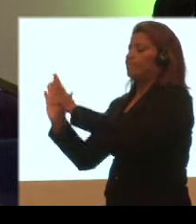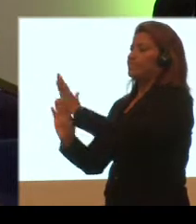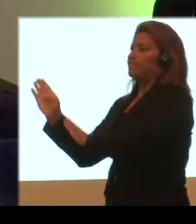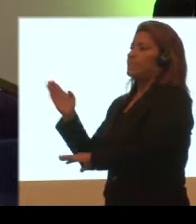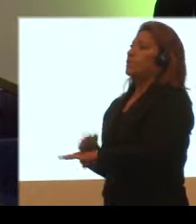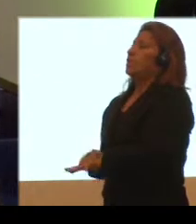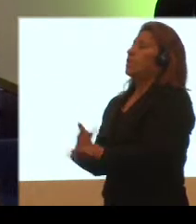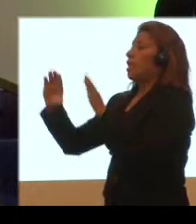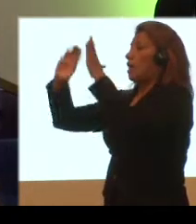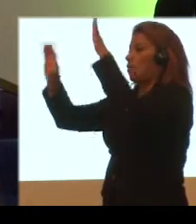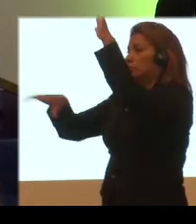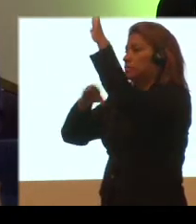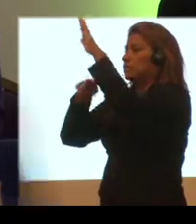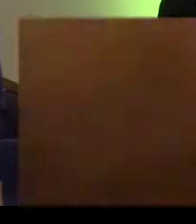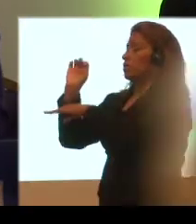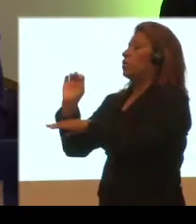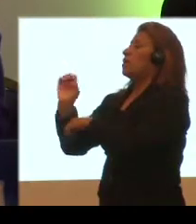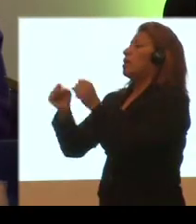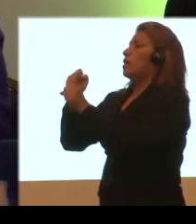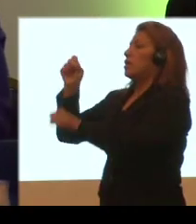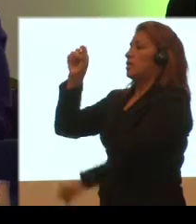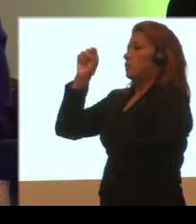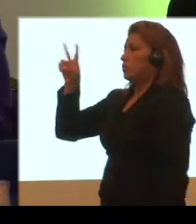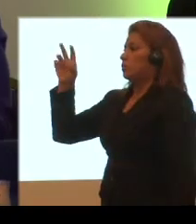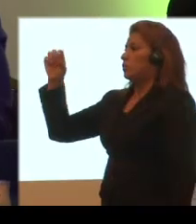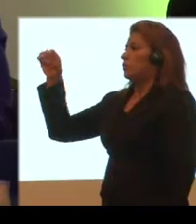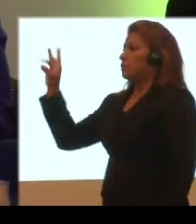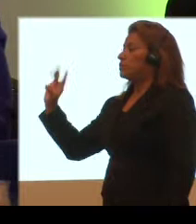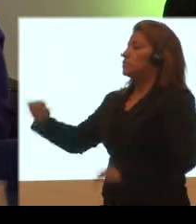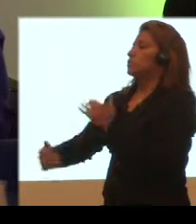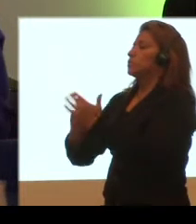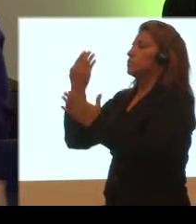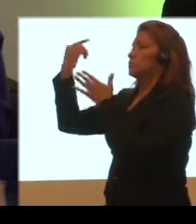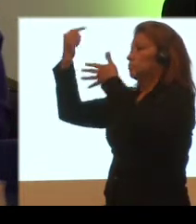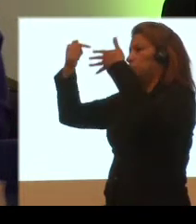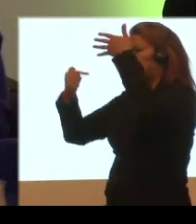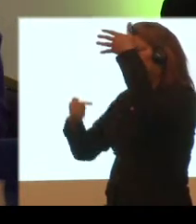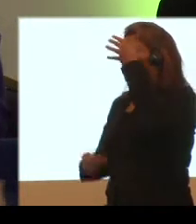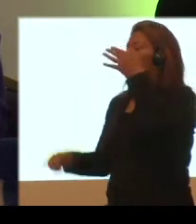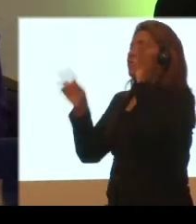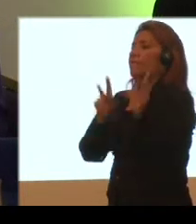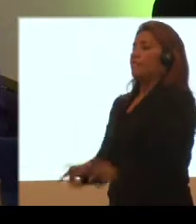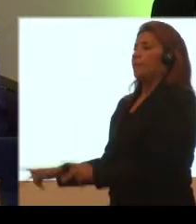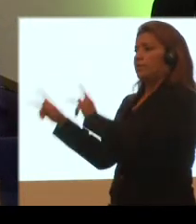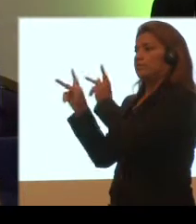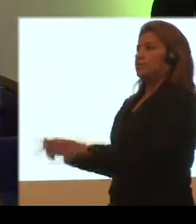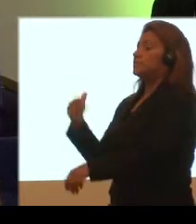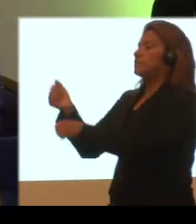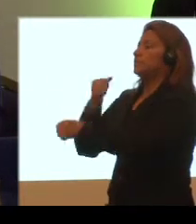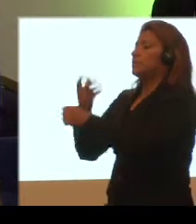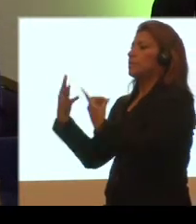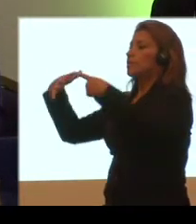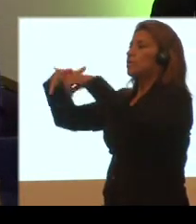partir de la Constitución de la República del 2008, se expide un nuevo marco normativo y de planificación para la